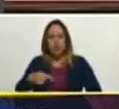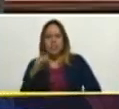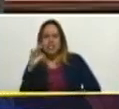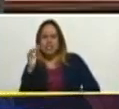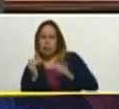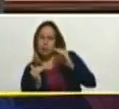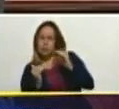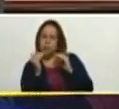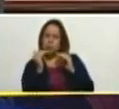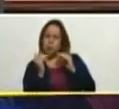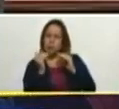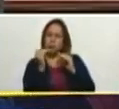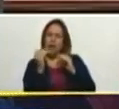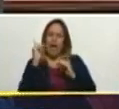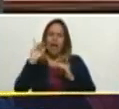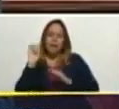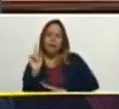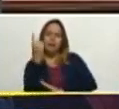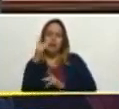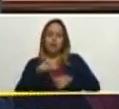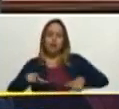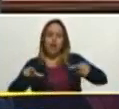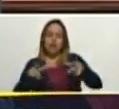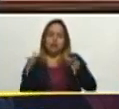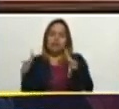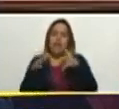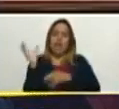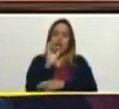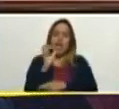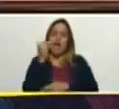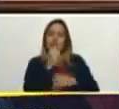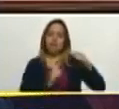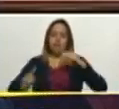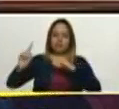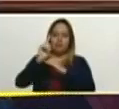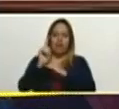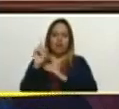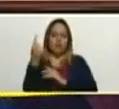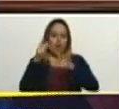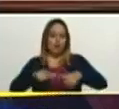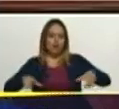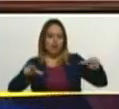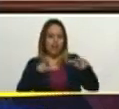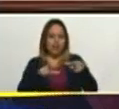por un real, está en el primer lugar, si gana Caracas hoy pasa al primer lugar y también juega